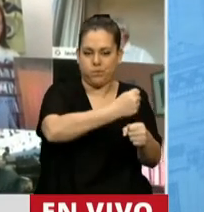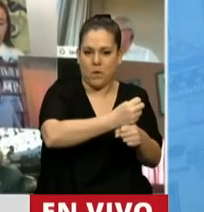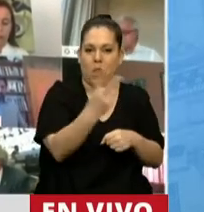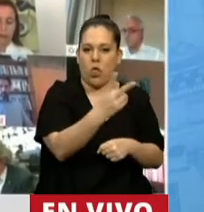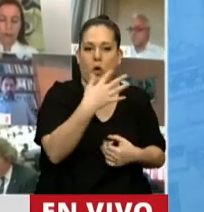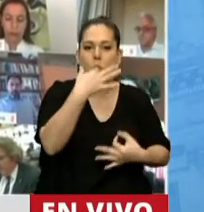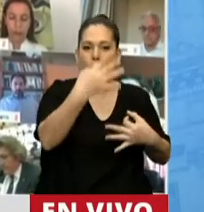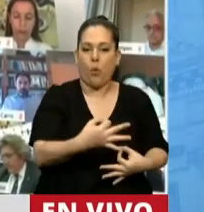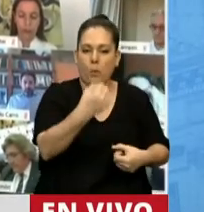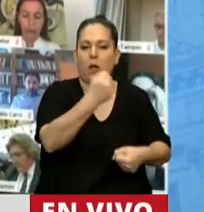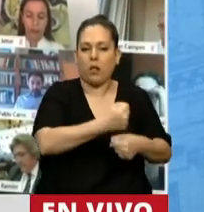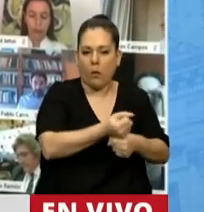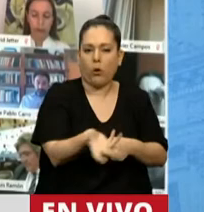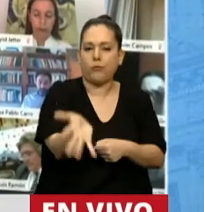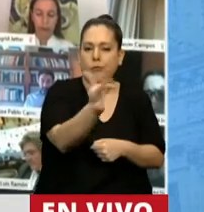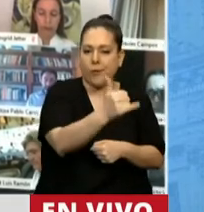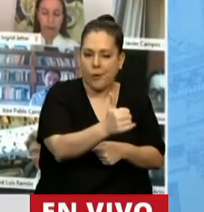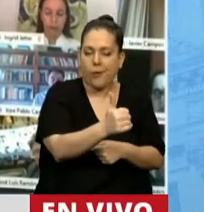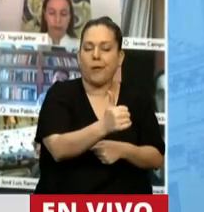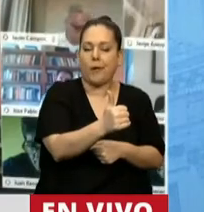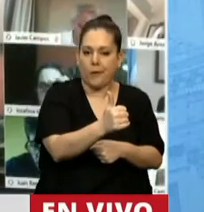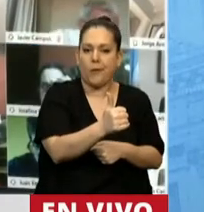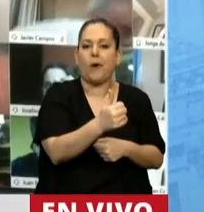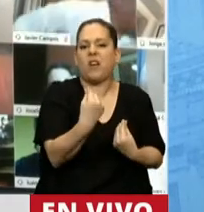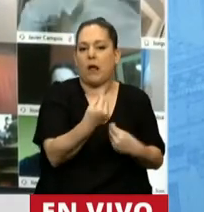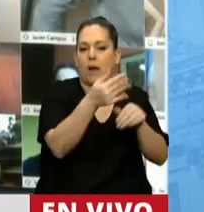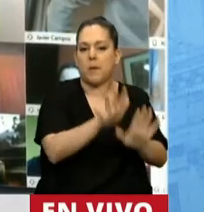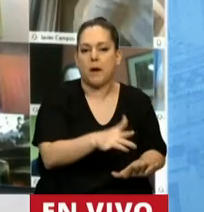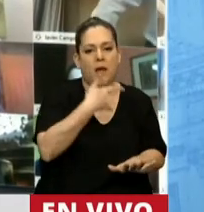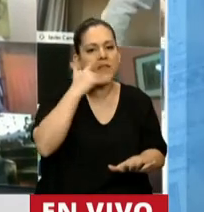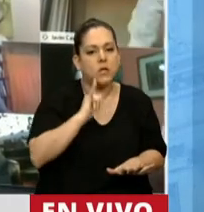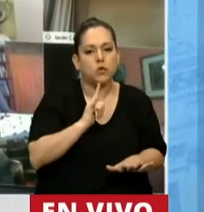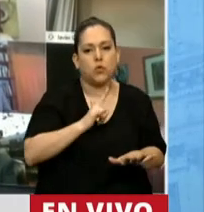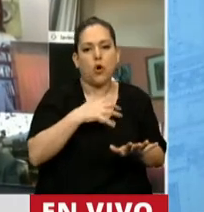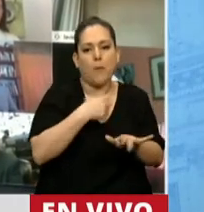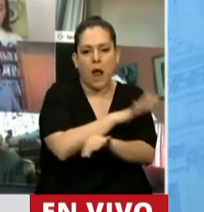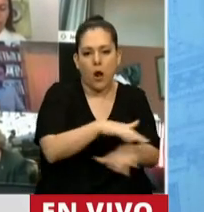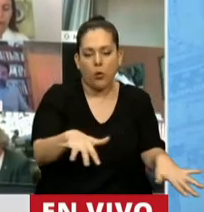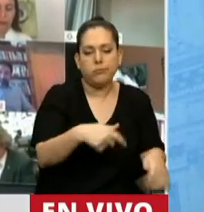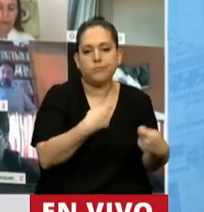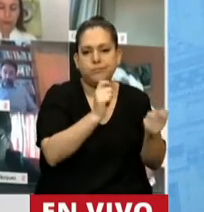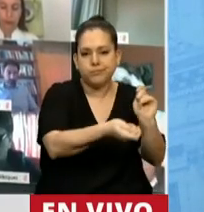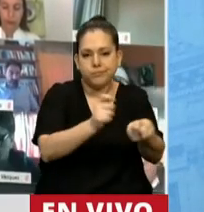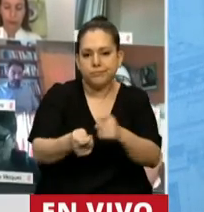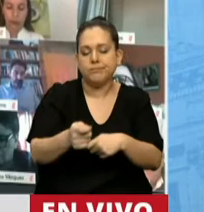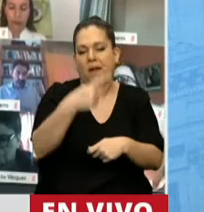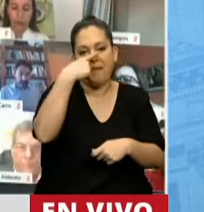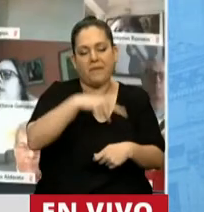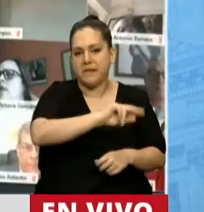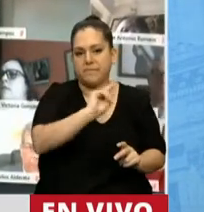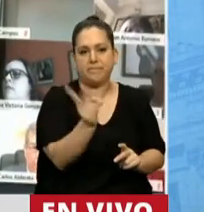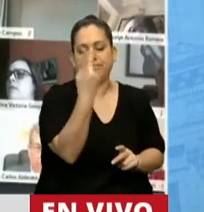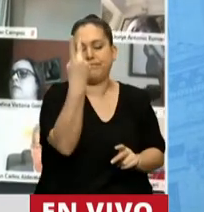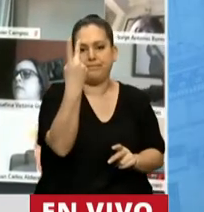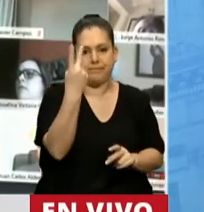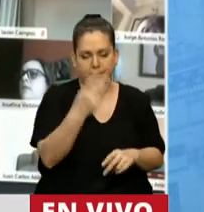con la tarea de todos los días, que era preparar el desayuno para los chicos de la escuela, terminaron perdiendo la vida.